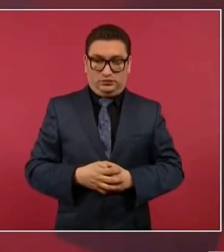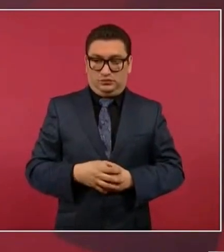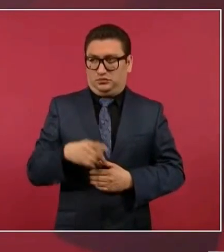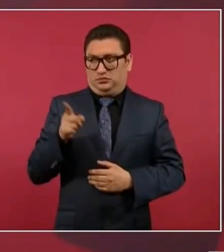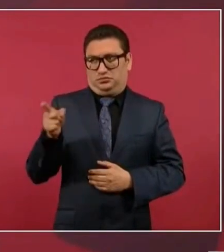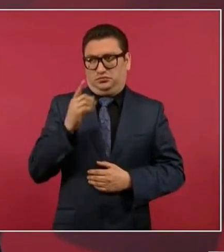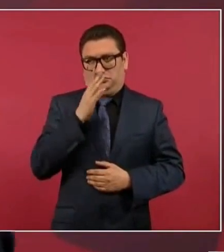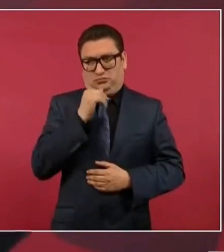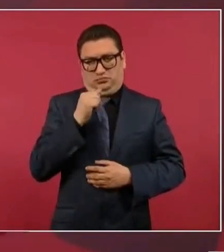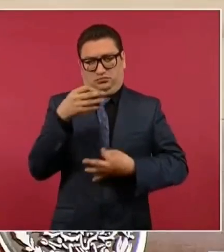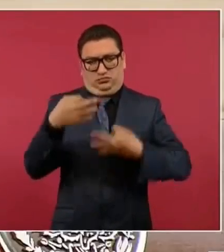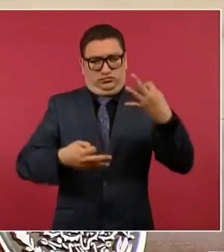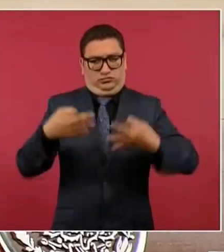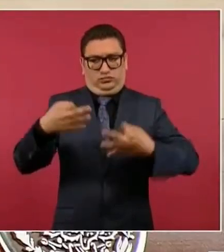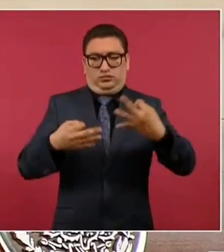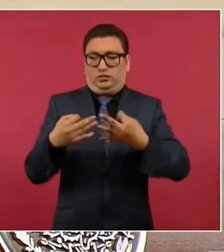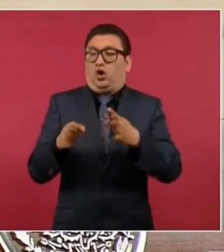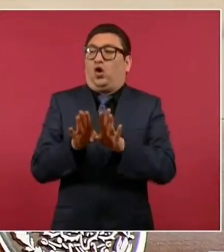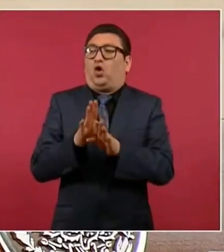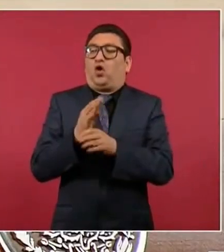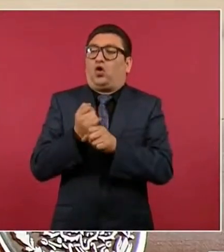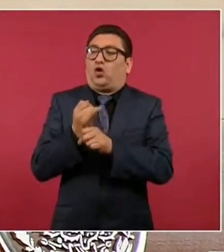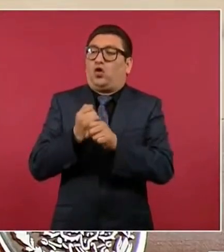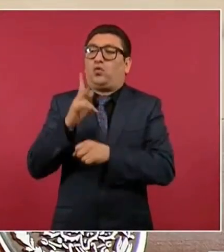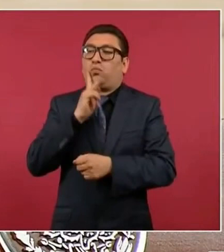juzgar si no tiene elementos.